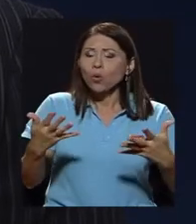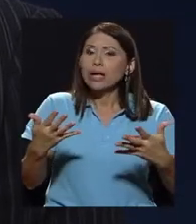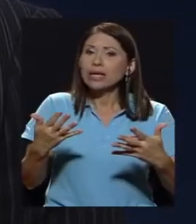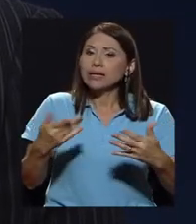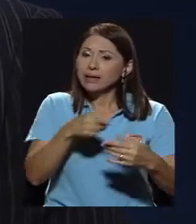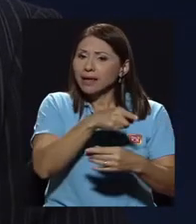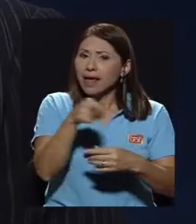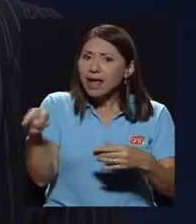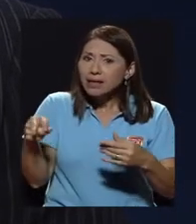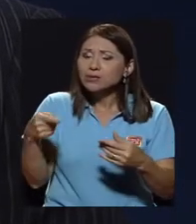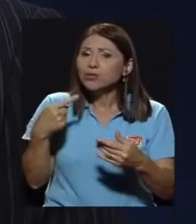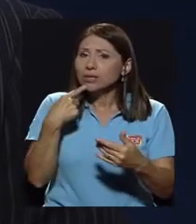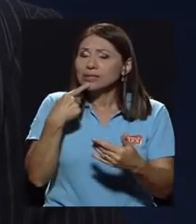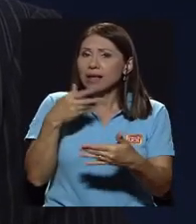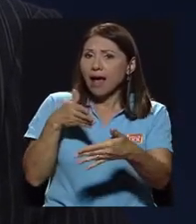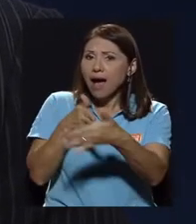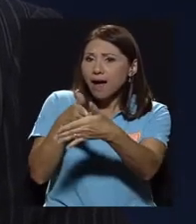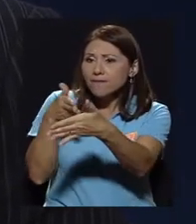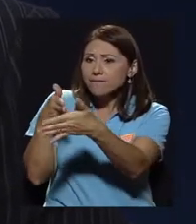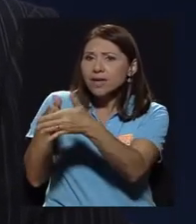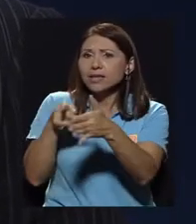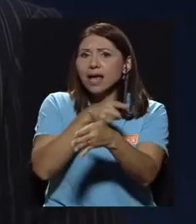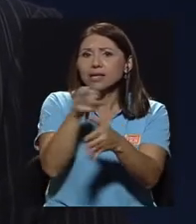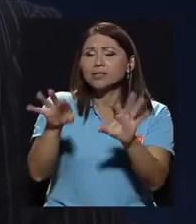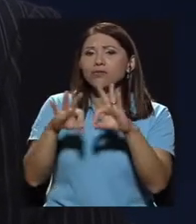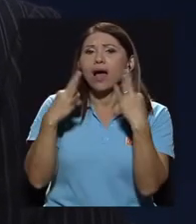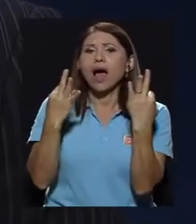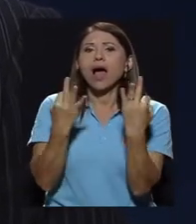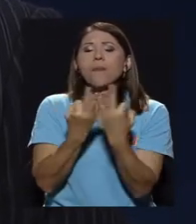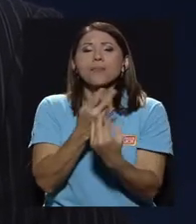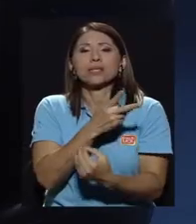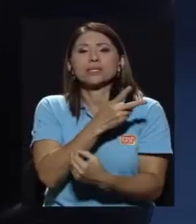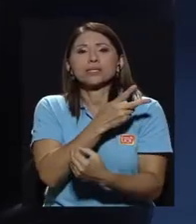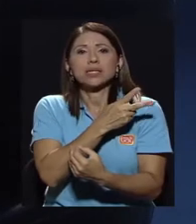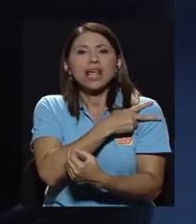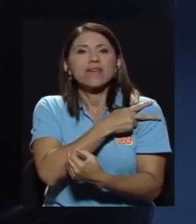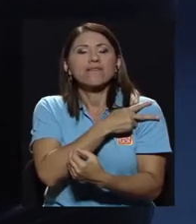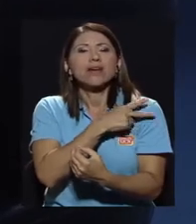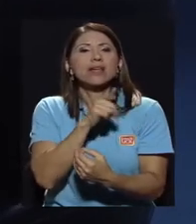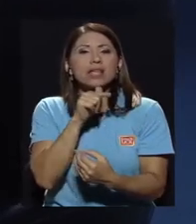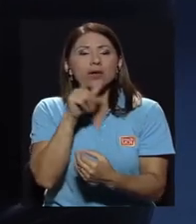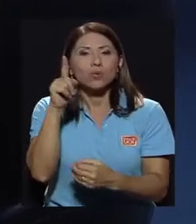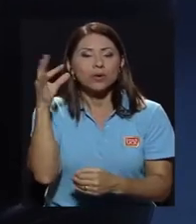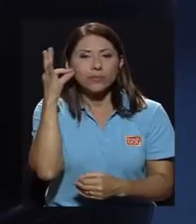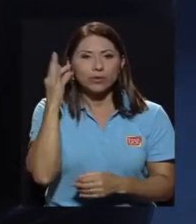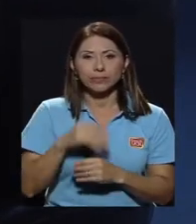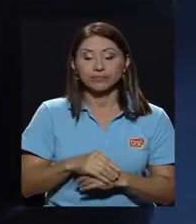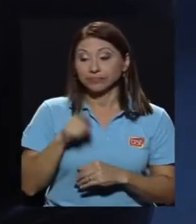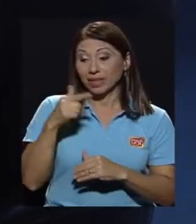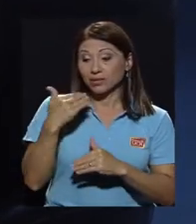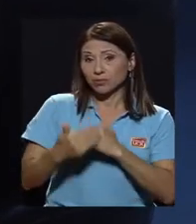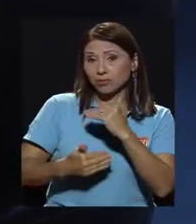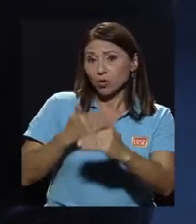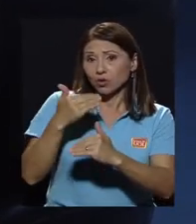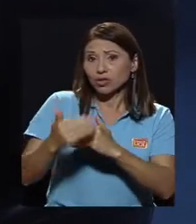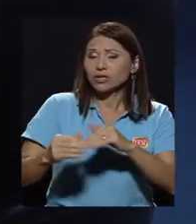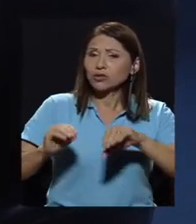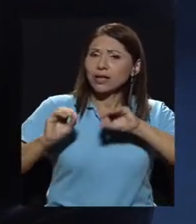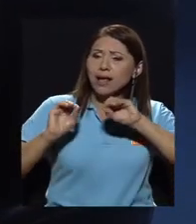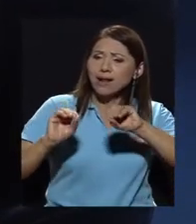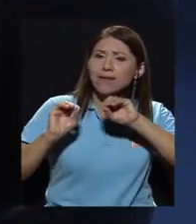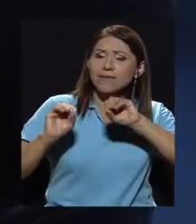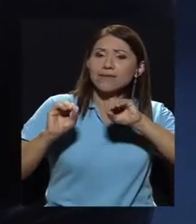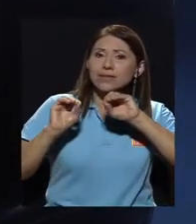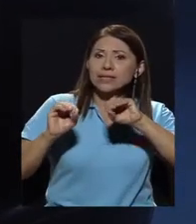de afectación para esos propios hogares, ¿verdad? Que están liderados por una mujer. Ahora, esos procesos de alfabetización verdaderamente han sido una